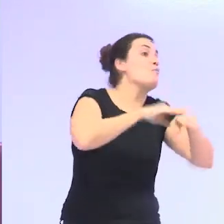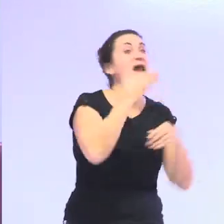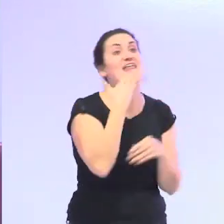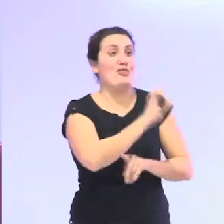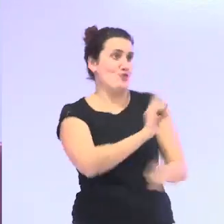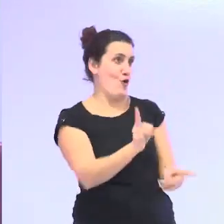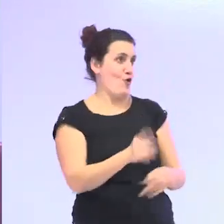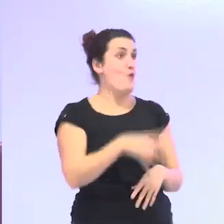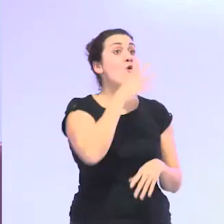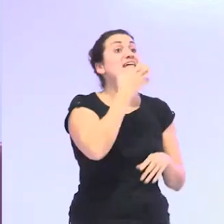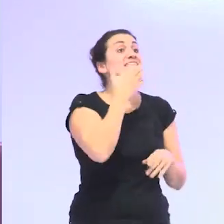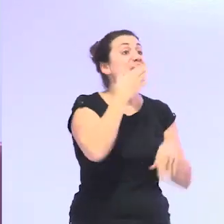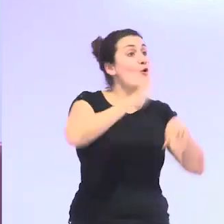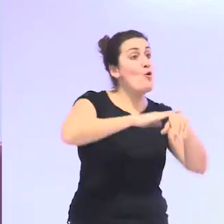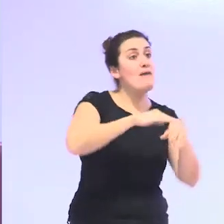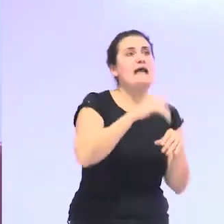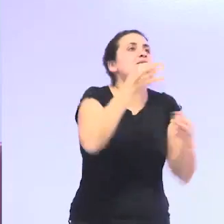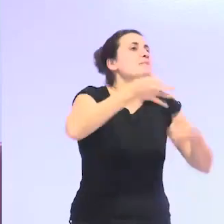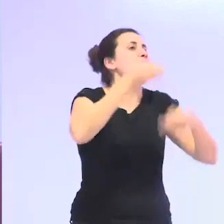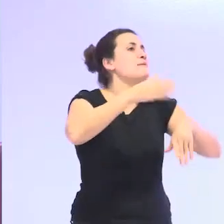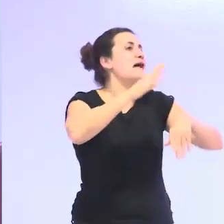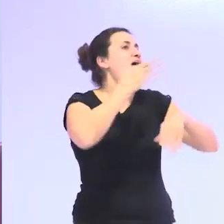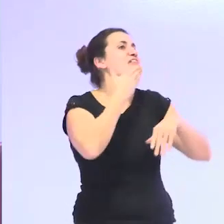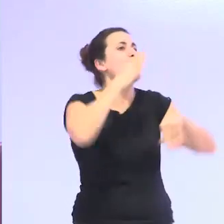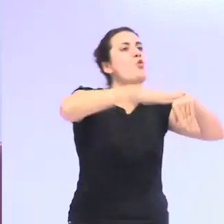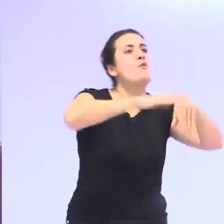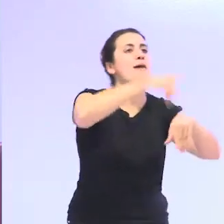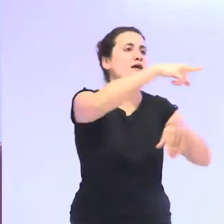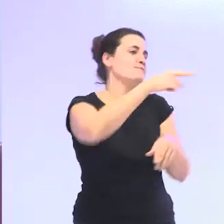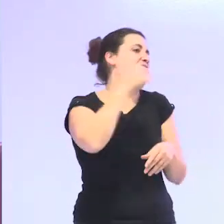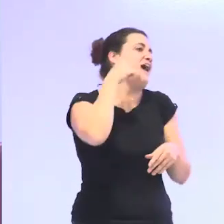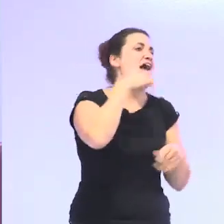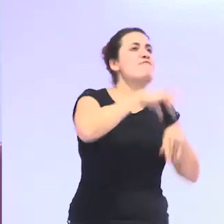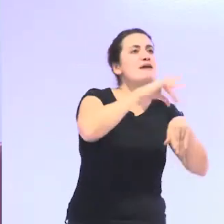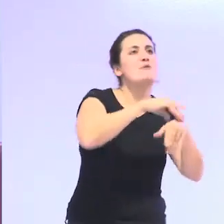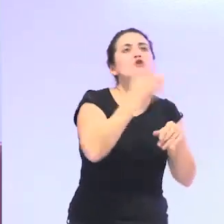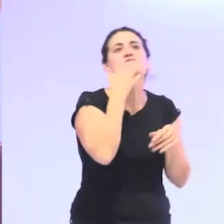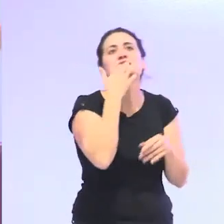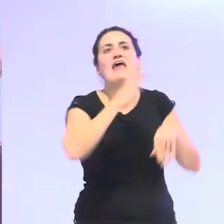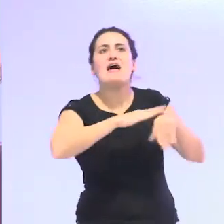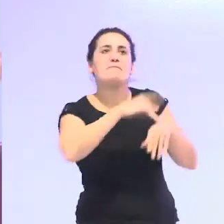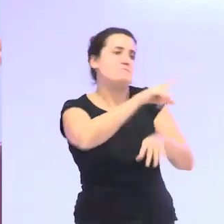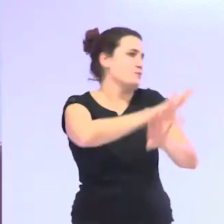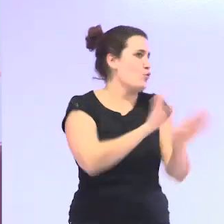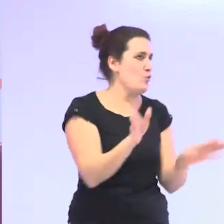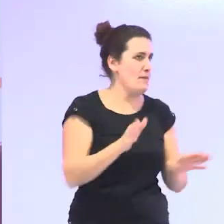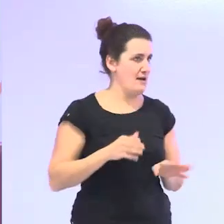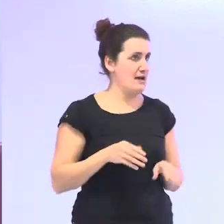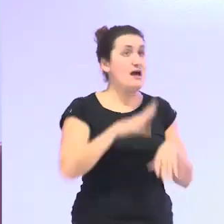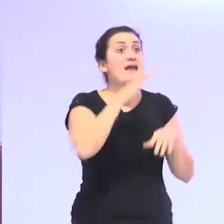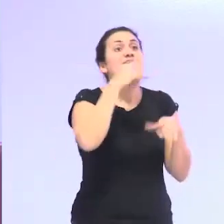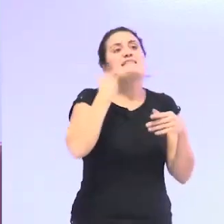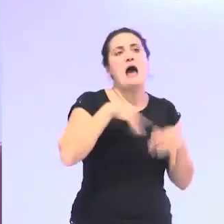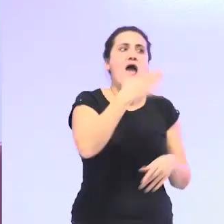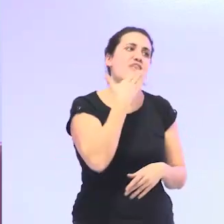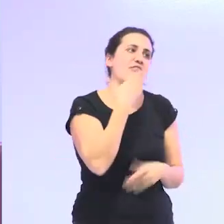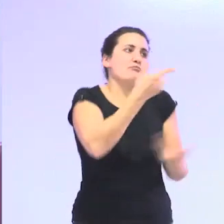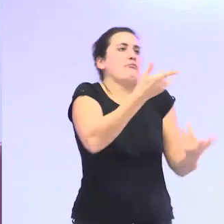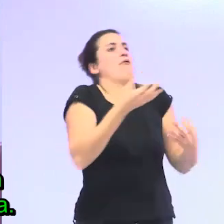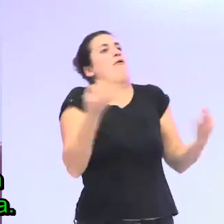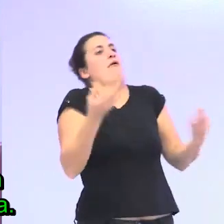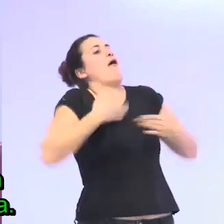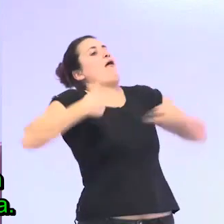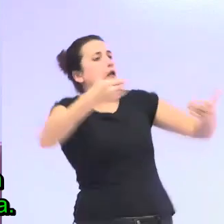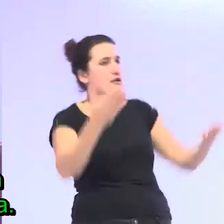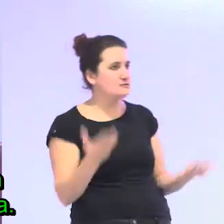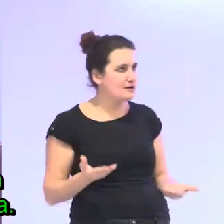porque si no la edad siempre es la culpable de lo que te pasa si tienes una edad te dicen es que ya con la edad que tiene ¿qué espera usted?